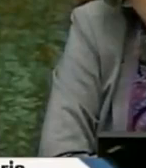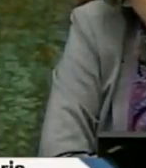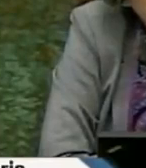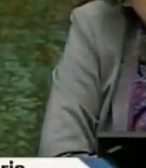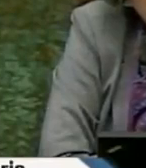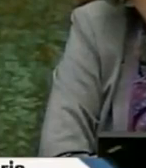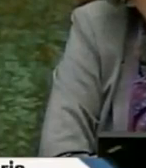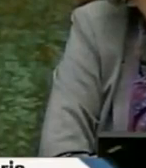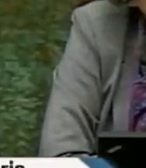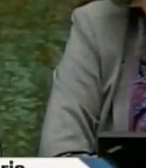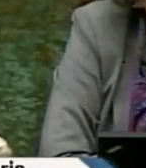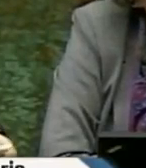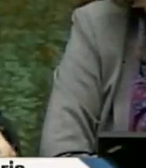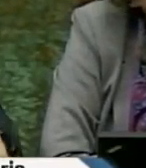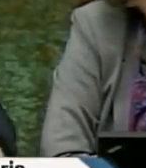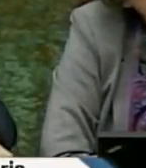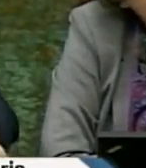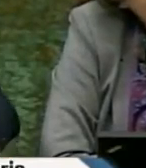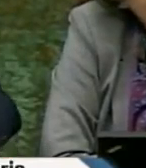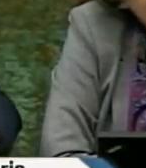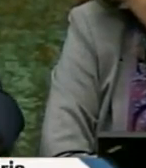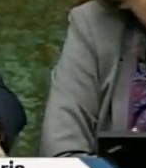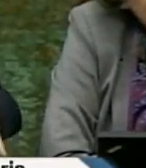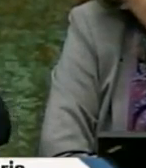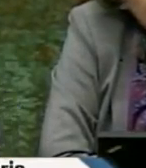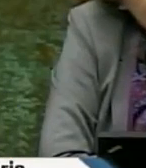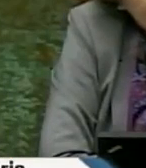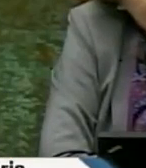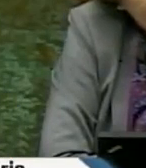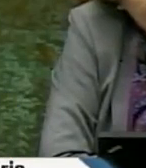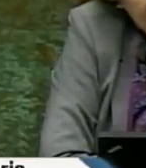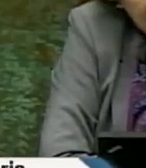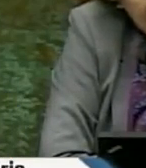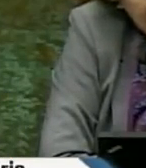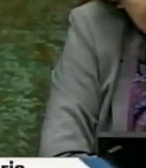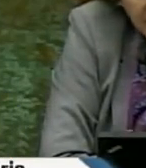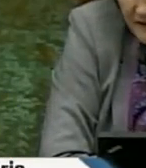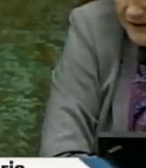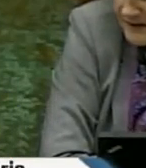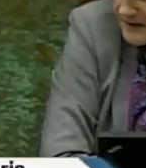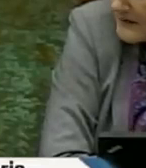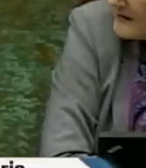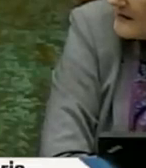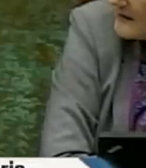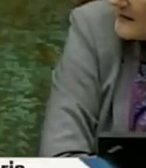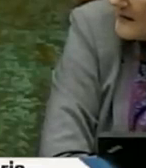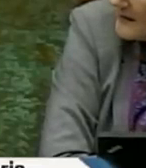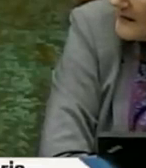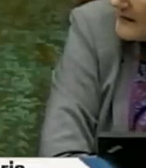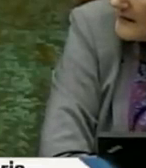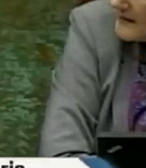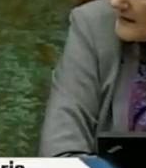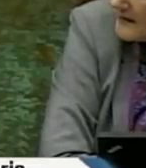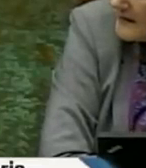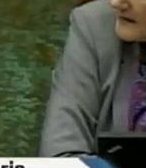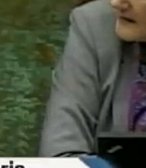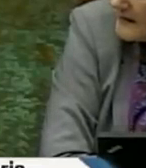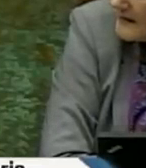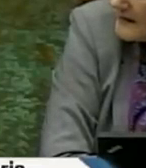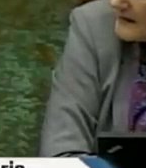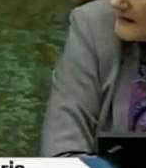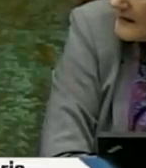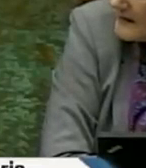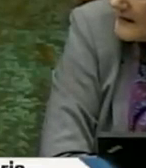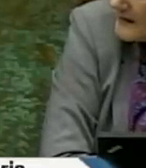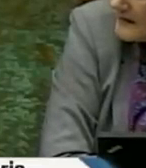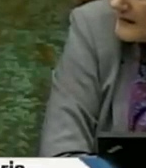ha solicitado el uso de la palabra lo ha hecho de manera insistente estamos muy atentos el diputado señor Felipe de Musí a nombre de la